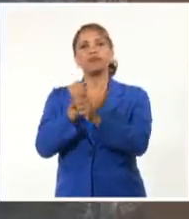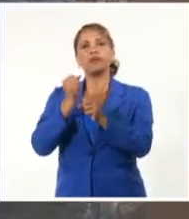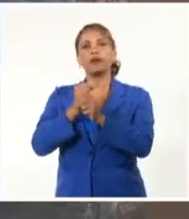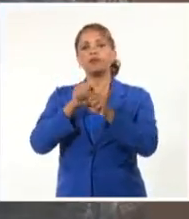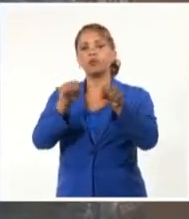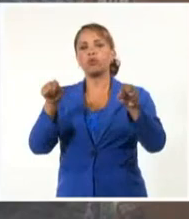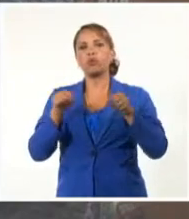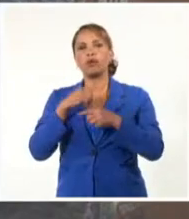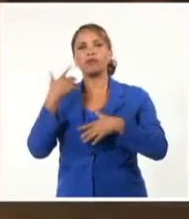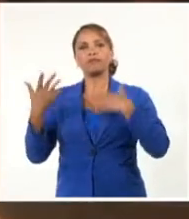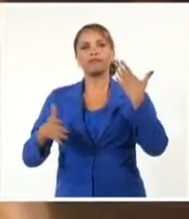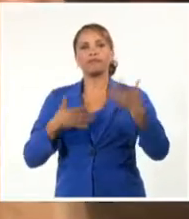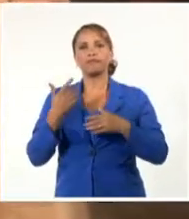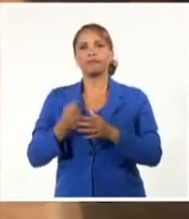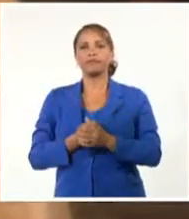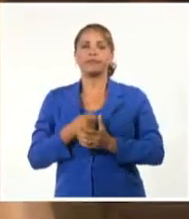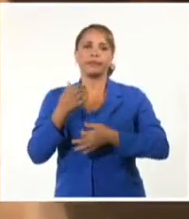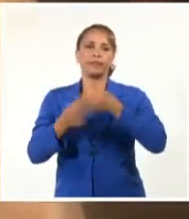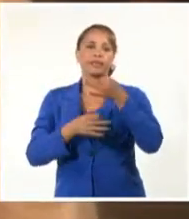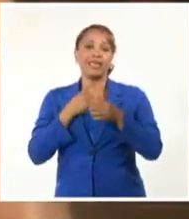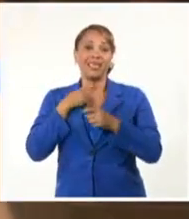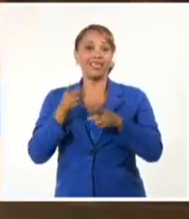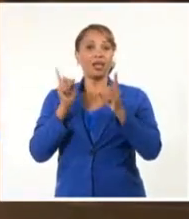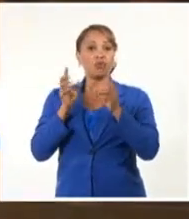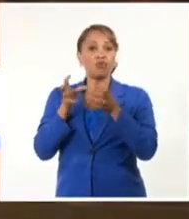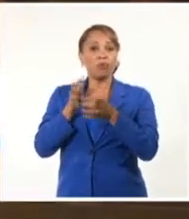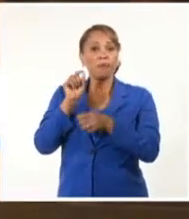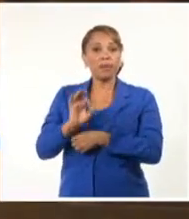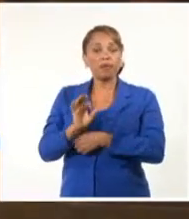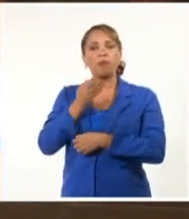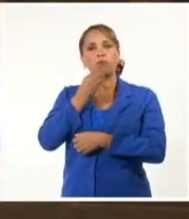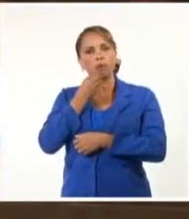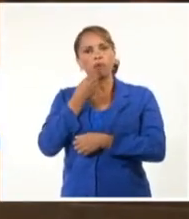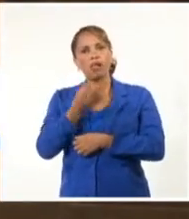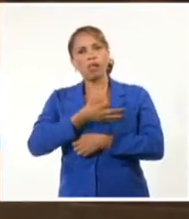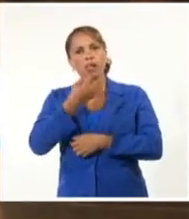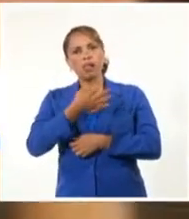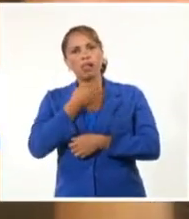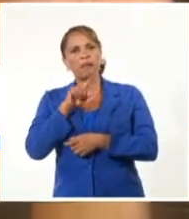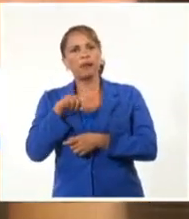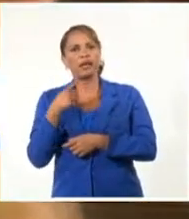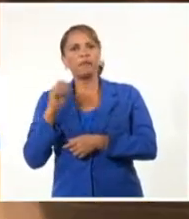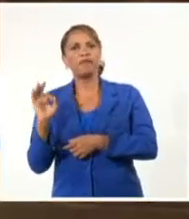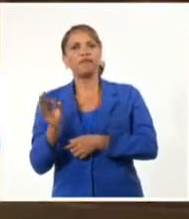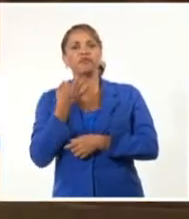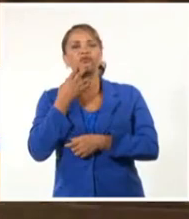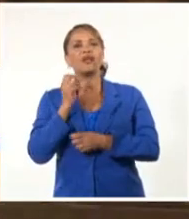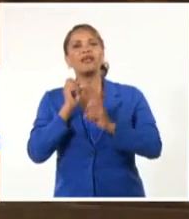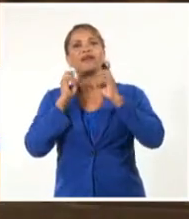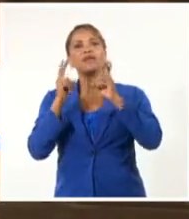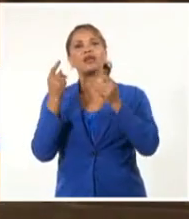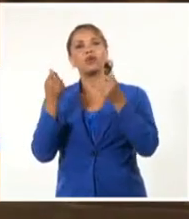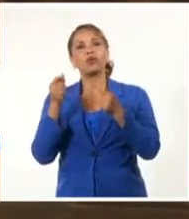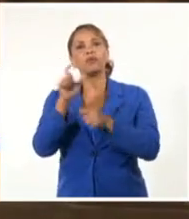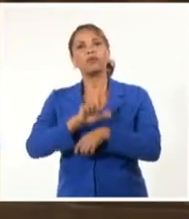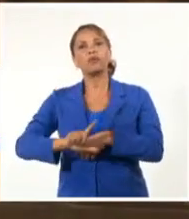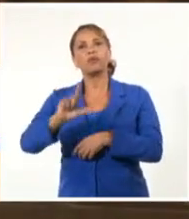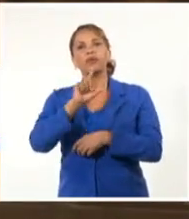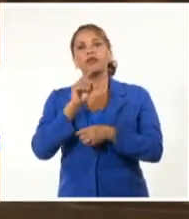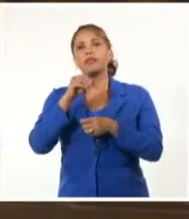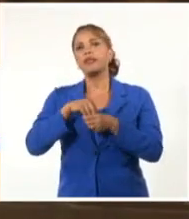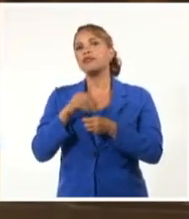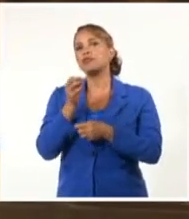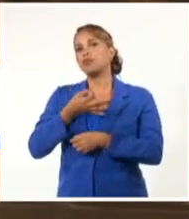creación. Desde este tipo de reunión podemos opinar, podemos dar criterio para perfeccionar la vida económica, política y social de un